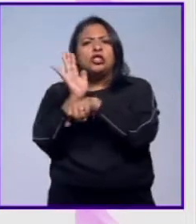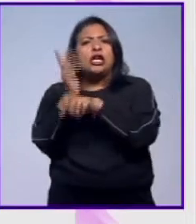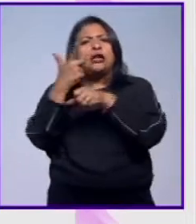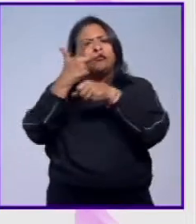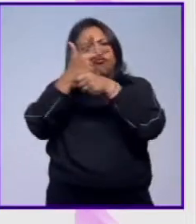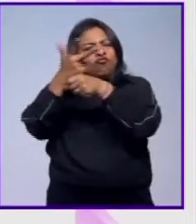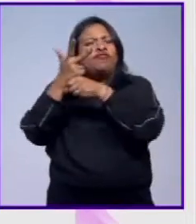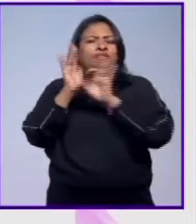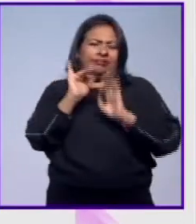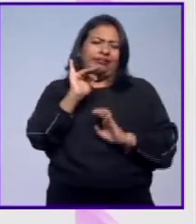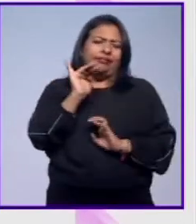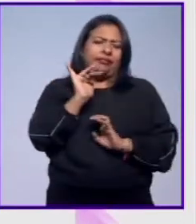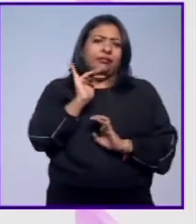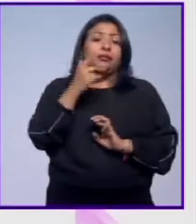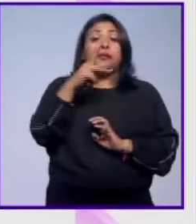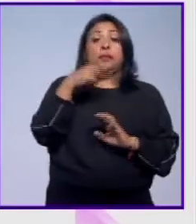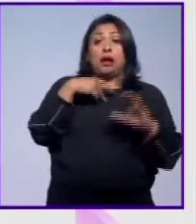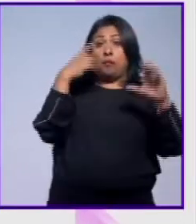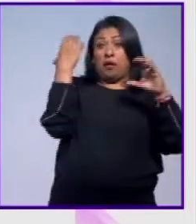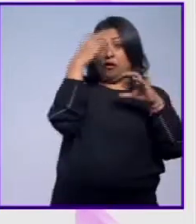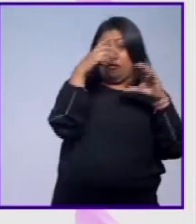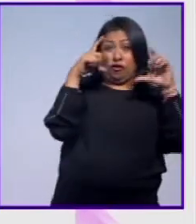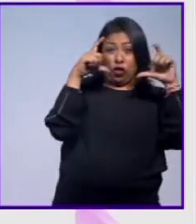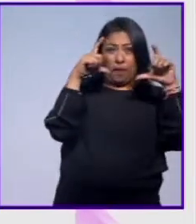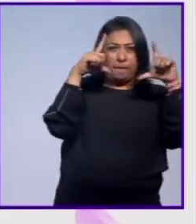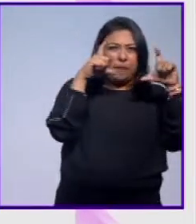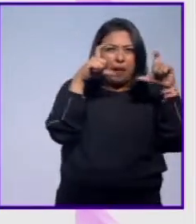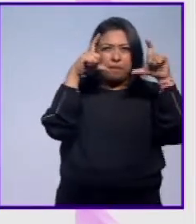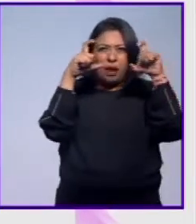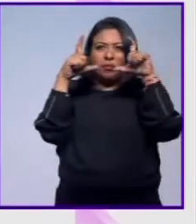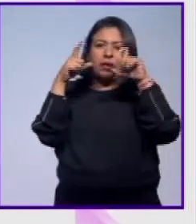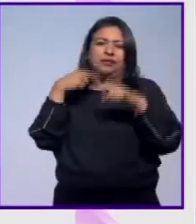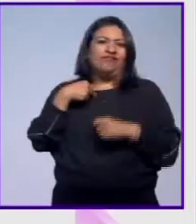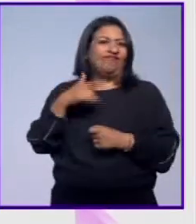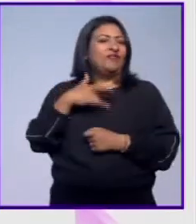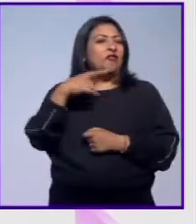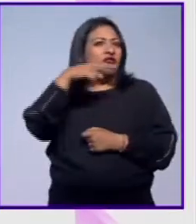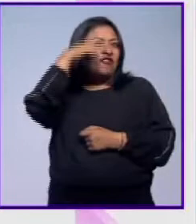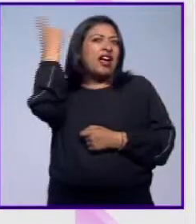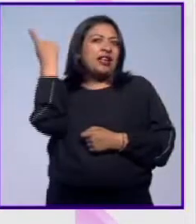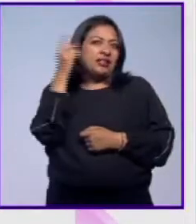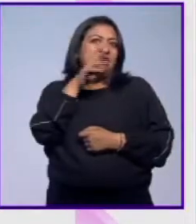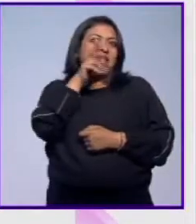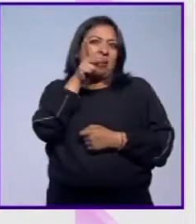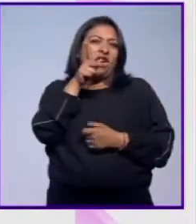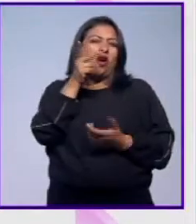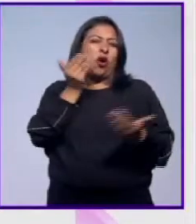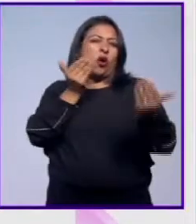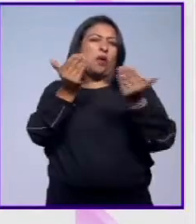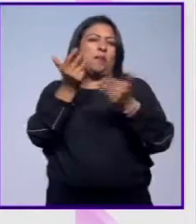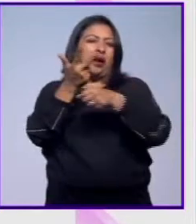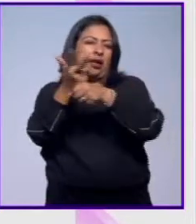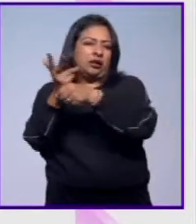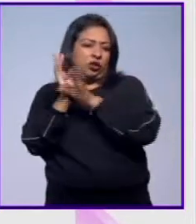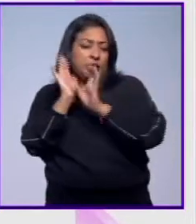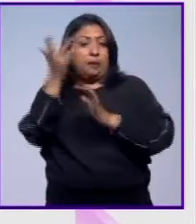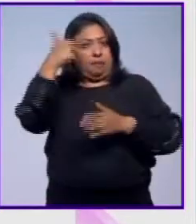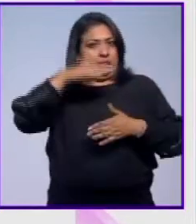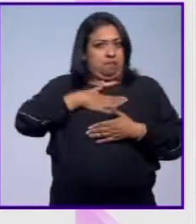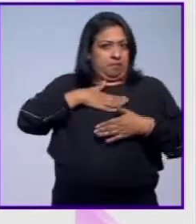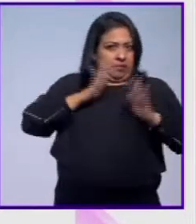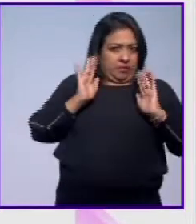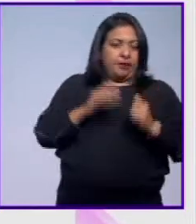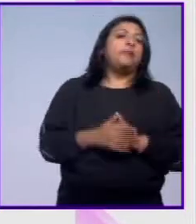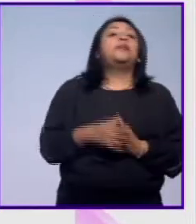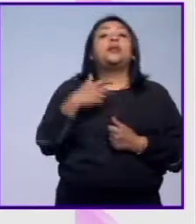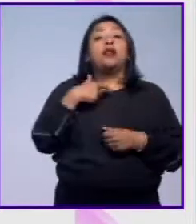la foto fija se me facilitó mucho más que hacer cine, para mí. La imagen fija, yo creo